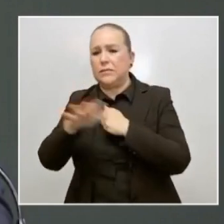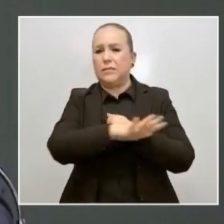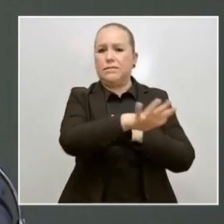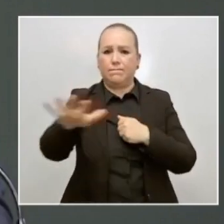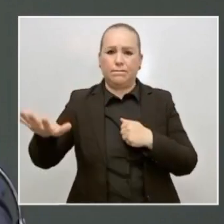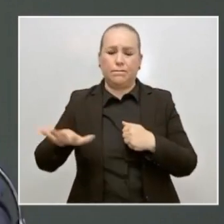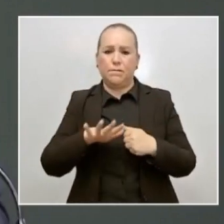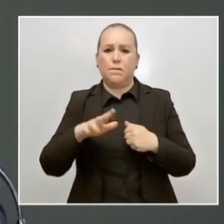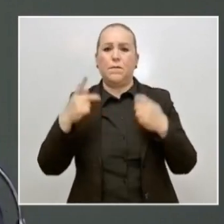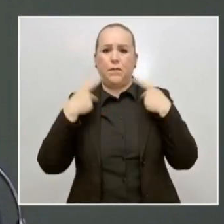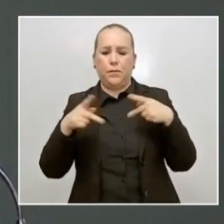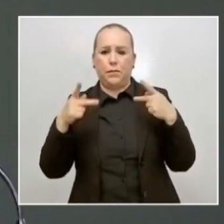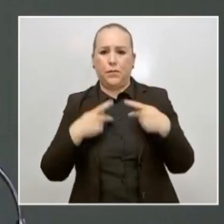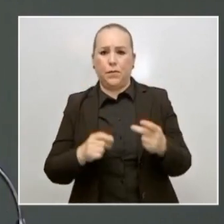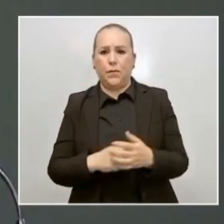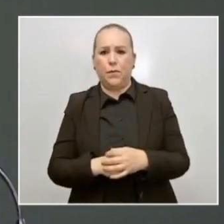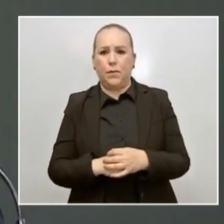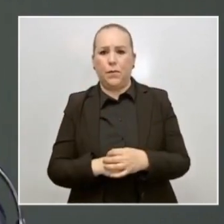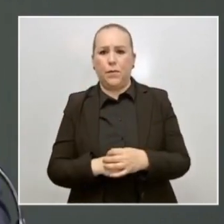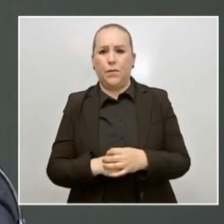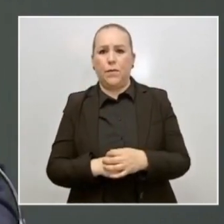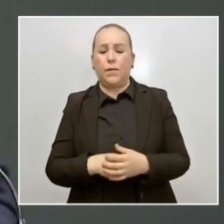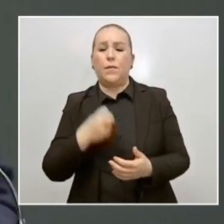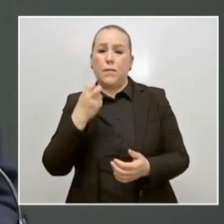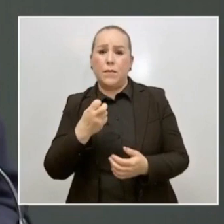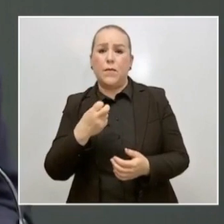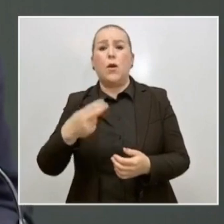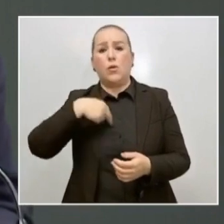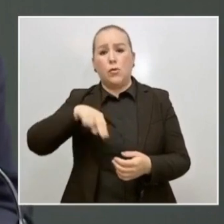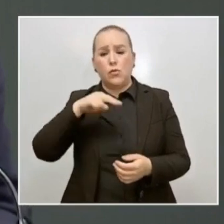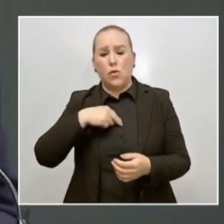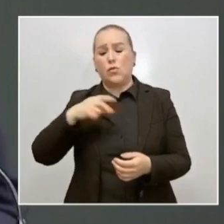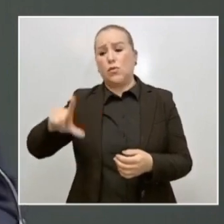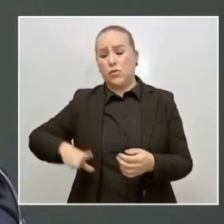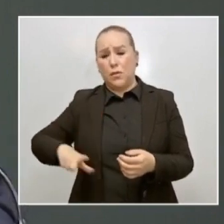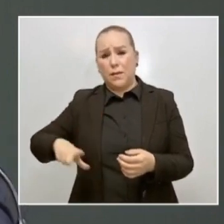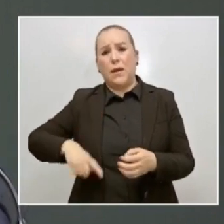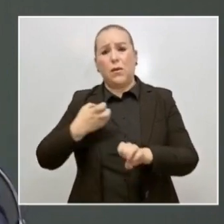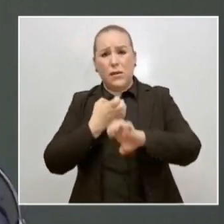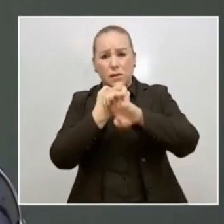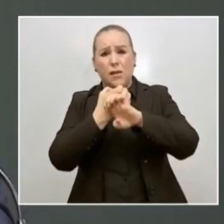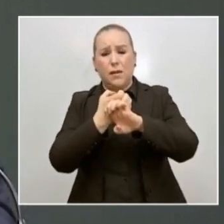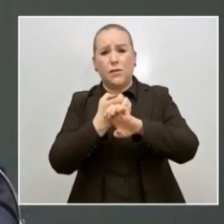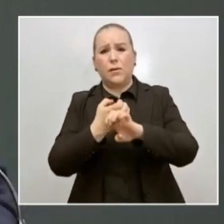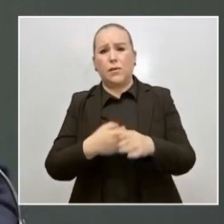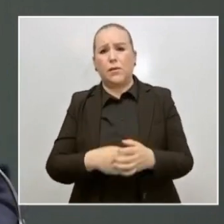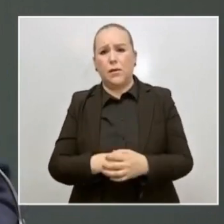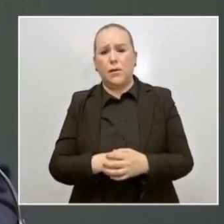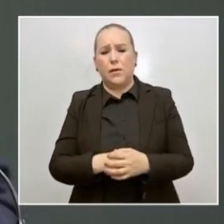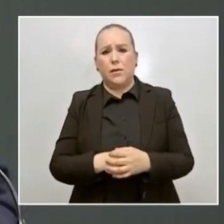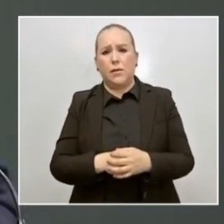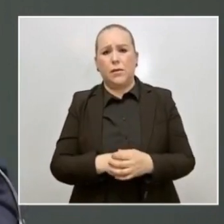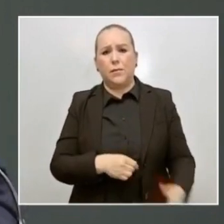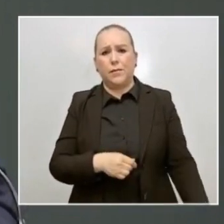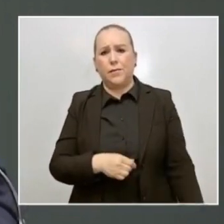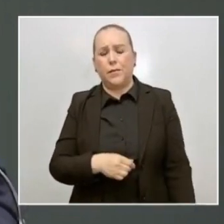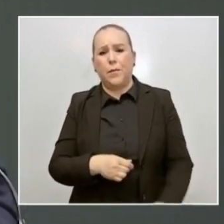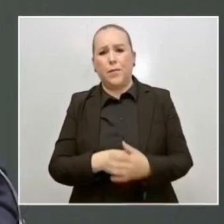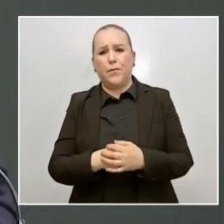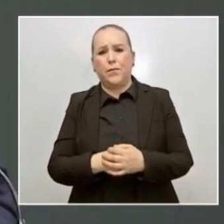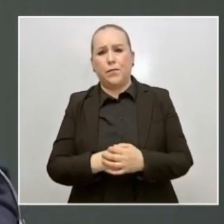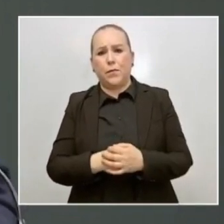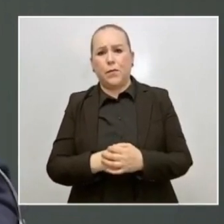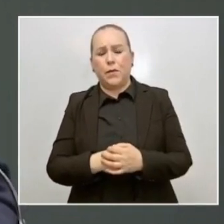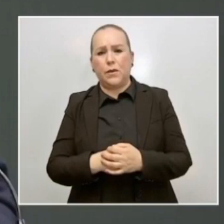que una de las apuestas más importantes que hemos hecho como gobierno del estado es precisamente la que tiene que ver con el desarrollo social